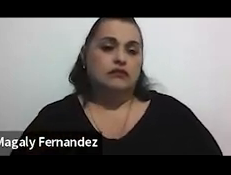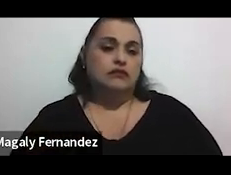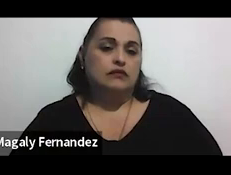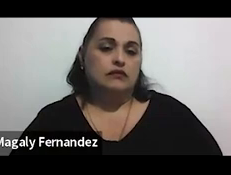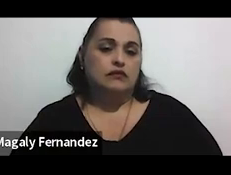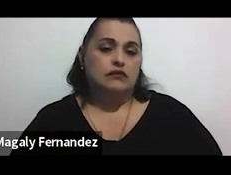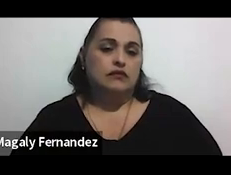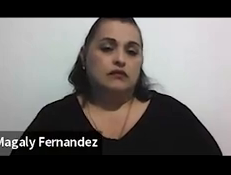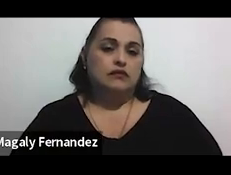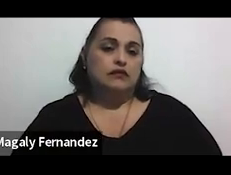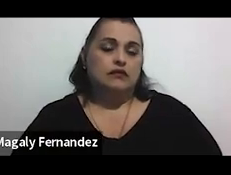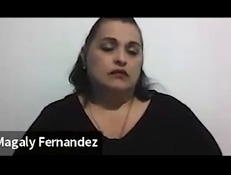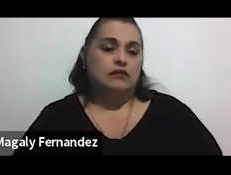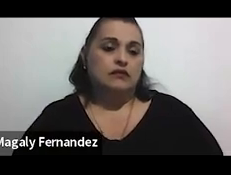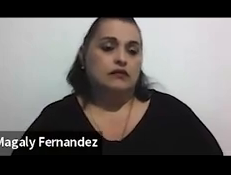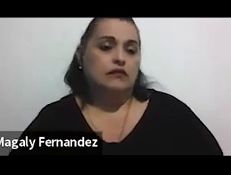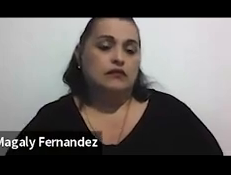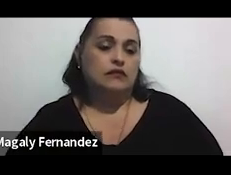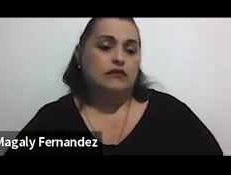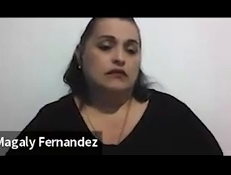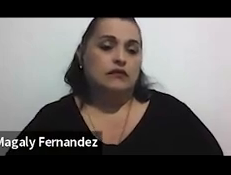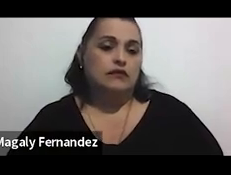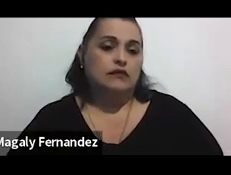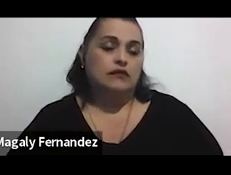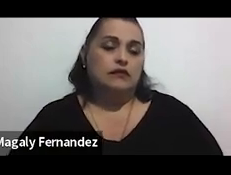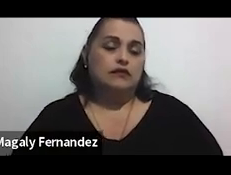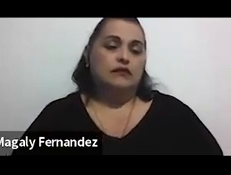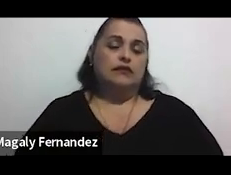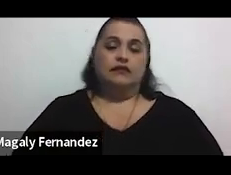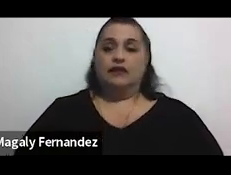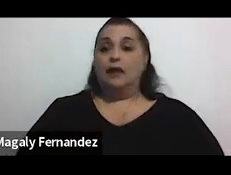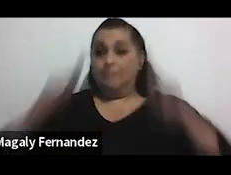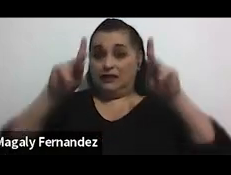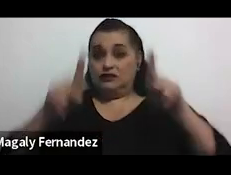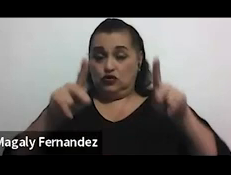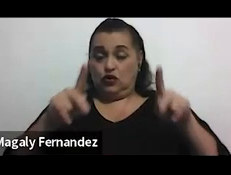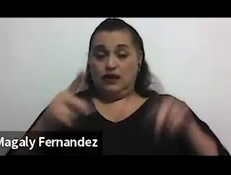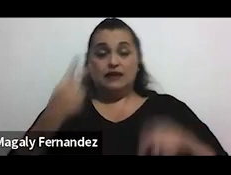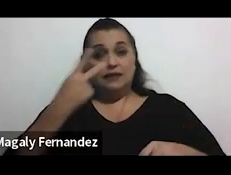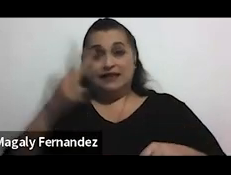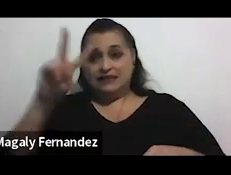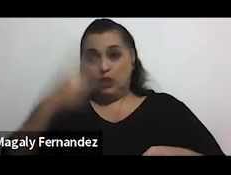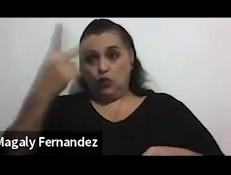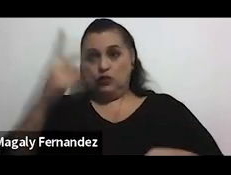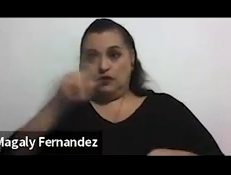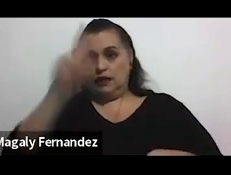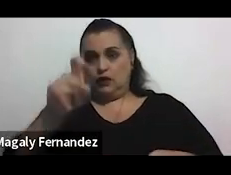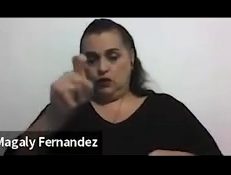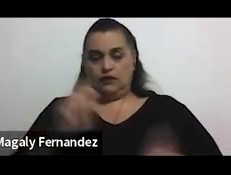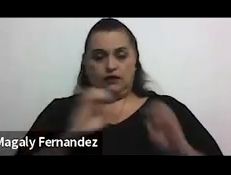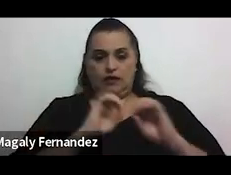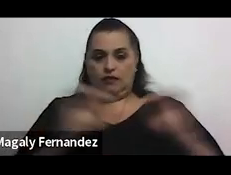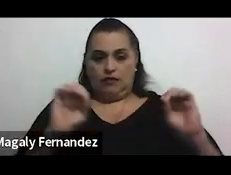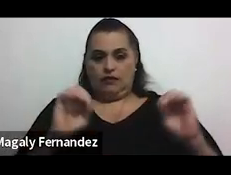Extraño. Si no, nos confirma en el chat si las demás personas pueden ver la segunda pregunta. No,